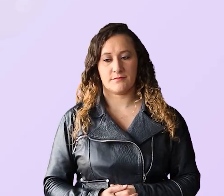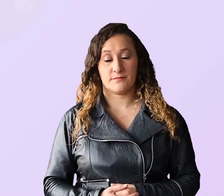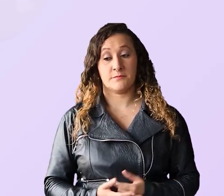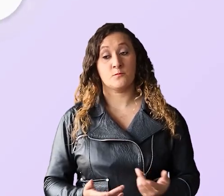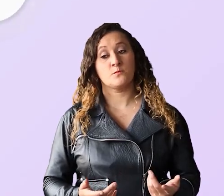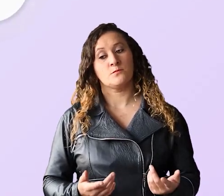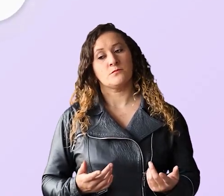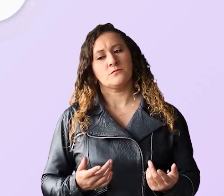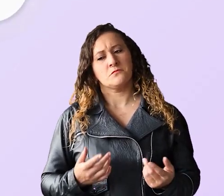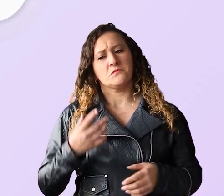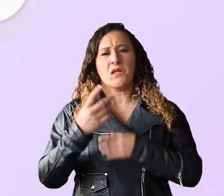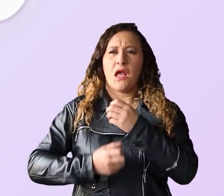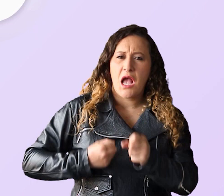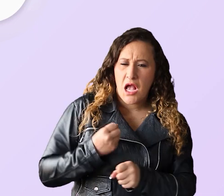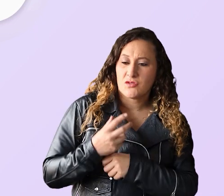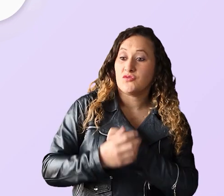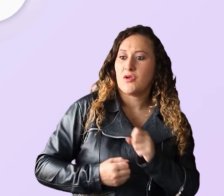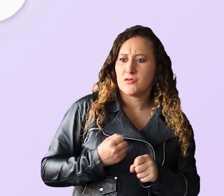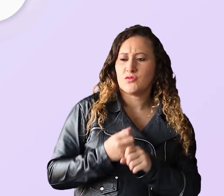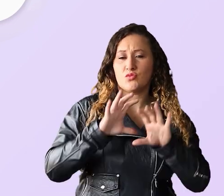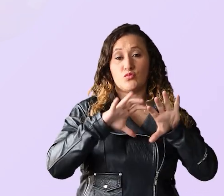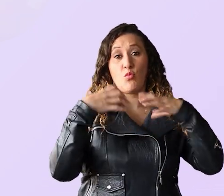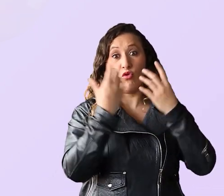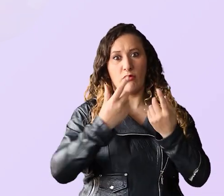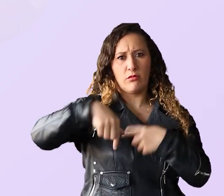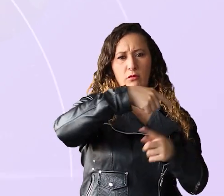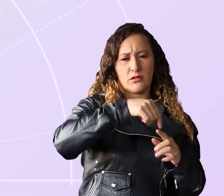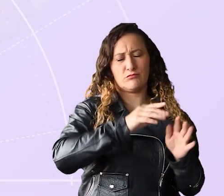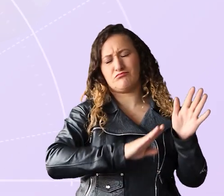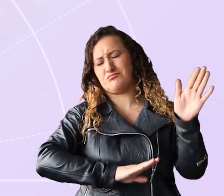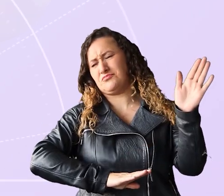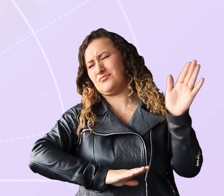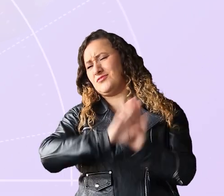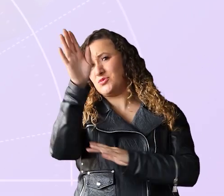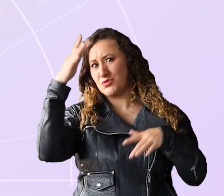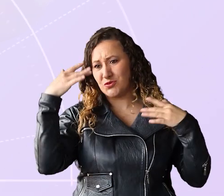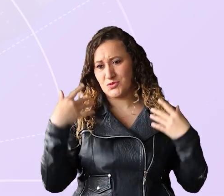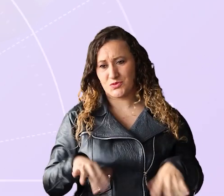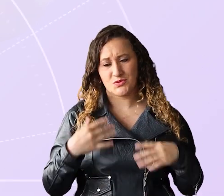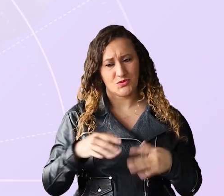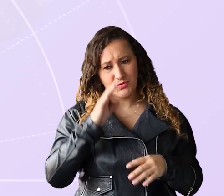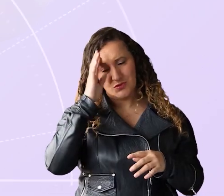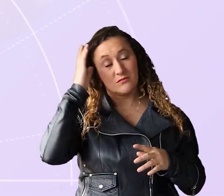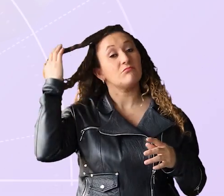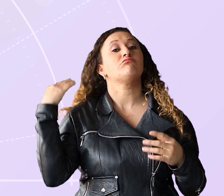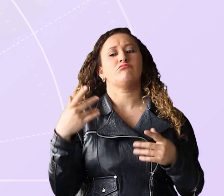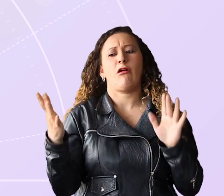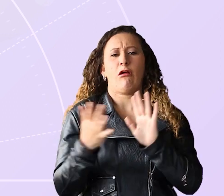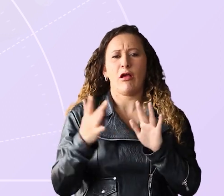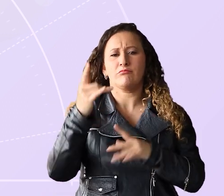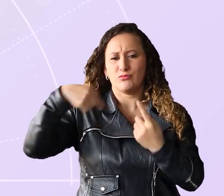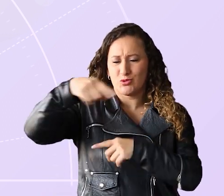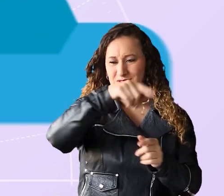Durante los últimos años, el turismo mundial ha alcanzado un crecimiento sobresaliente de acuerdo con la cantidad de turistas que